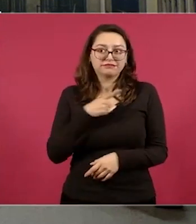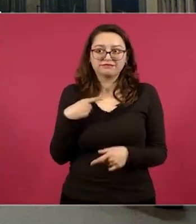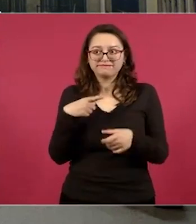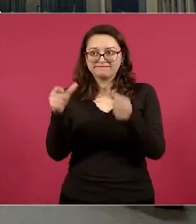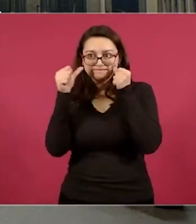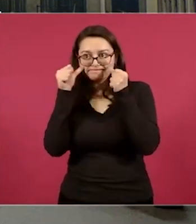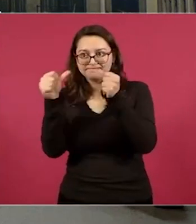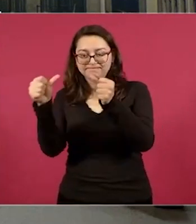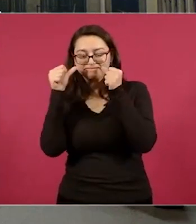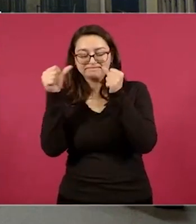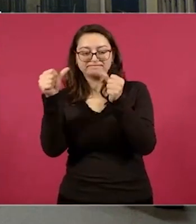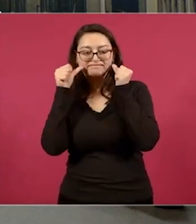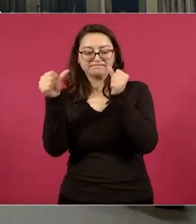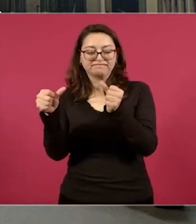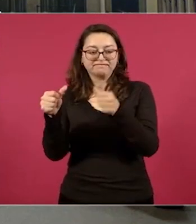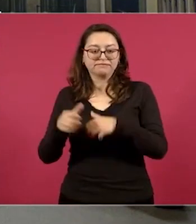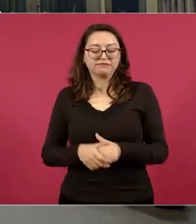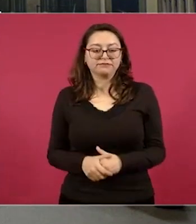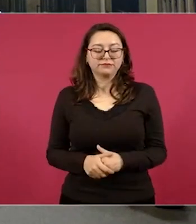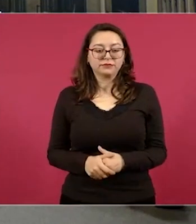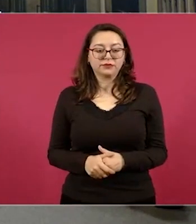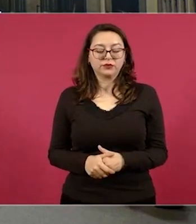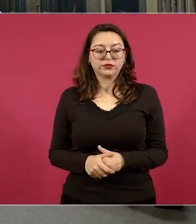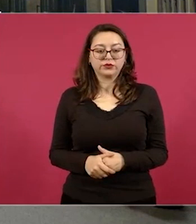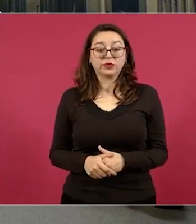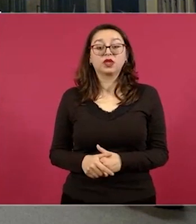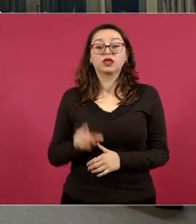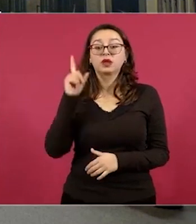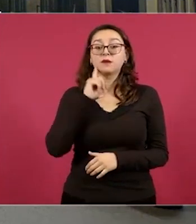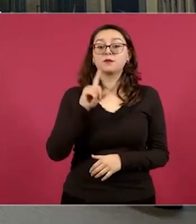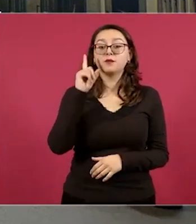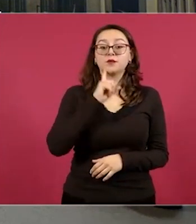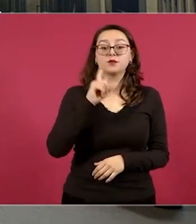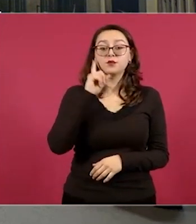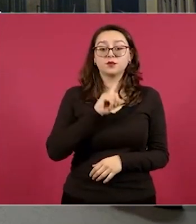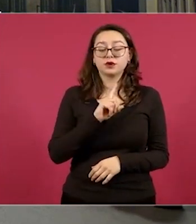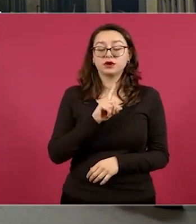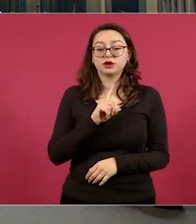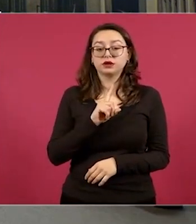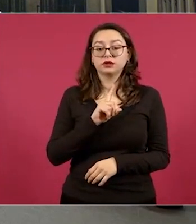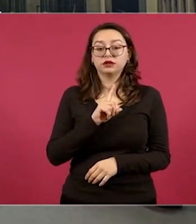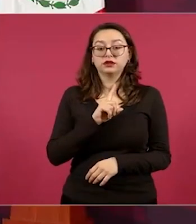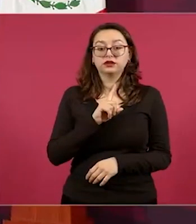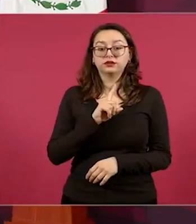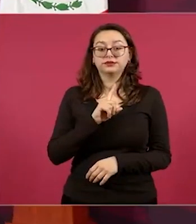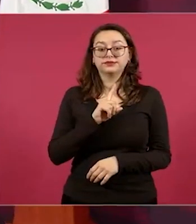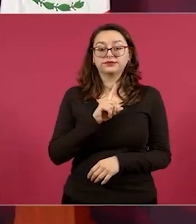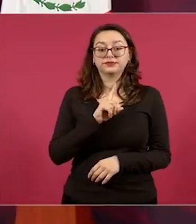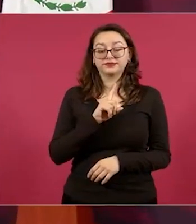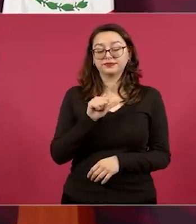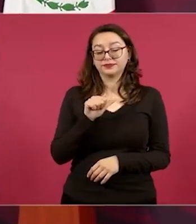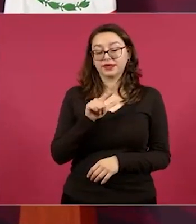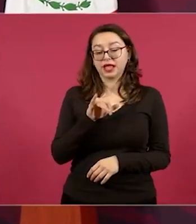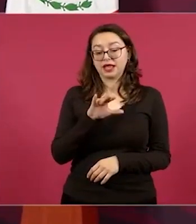dejar a los jóvenes como si hay de otra, que no nos manipulen, haciéndonos creer que el modelo neoporfirismo neoliberal o lo que ya están queriendo volver a imponer,